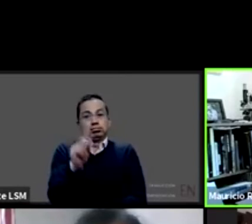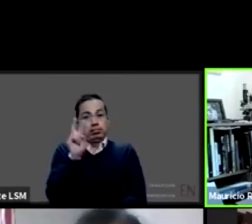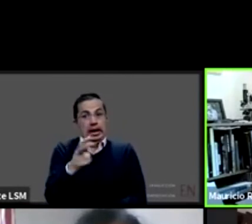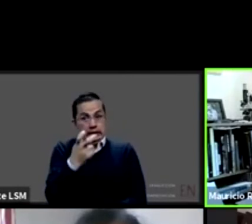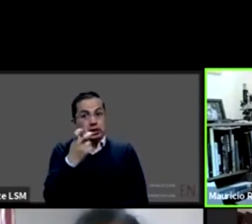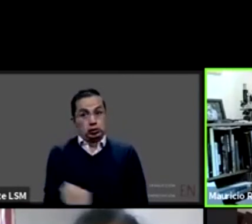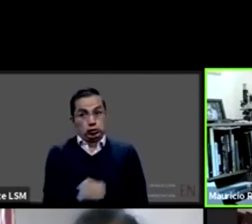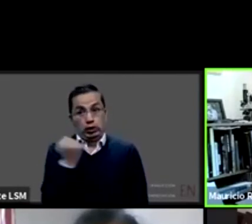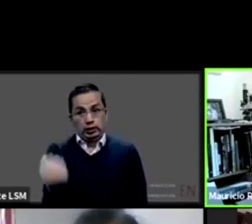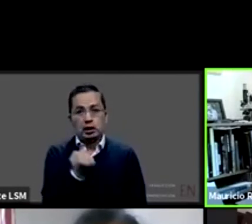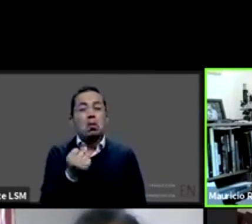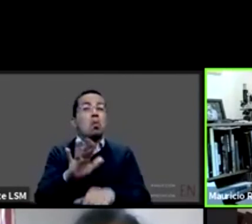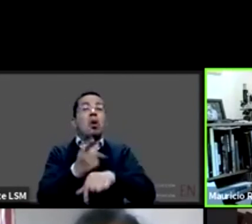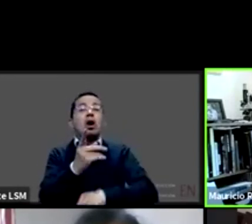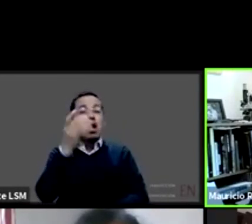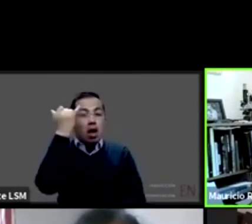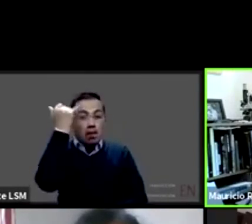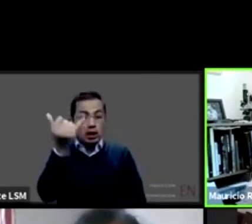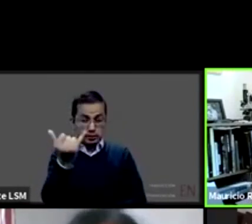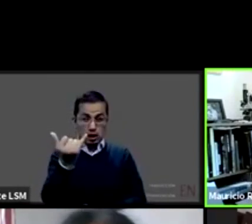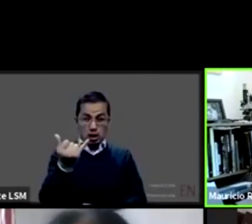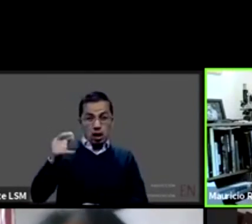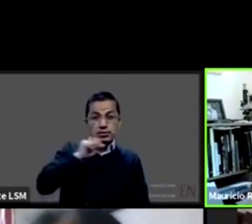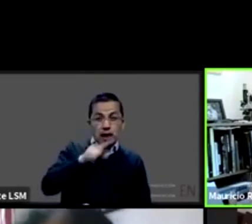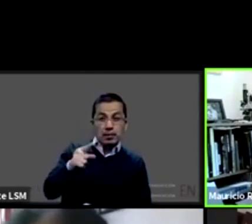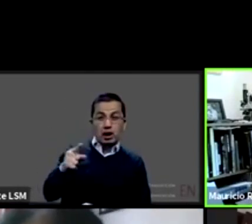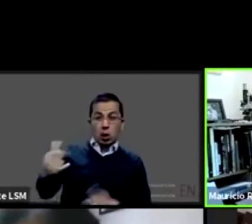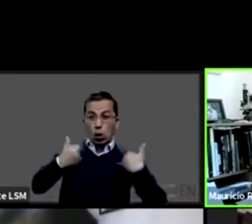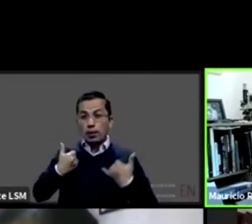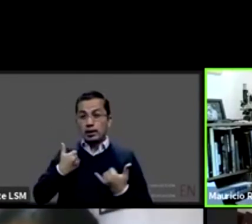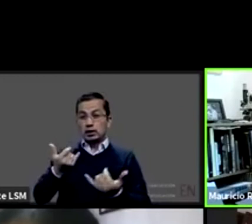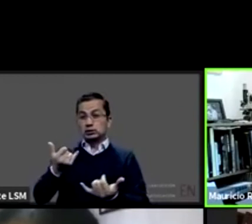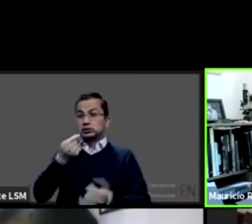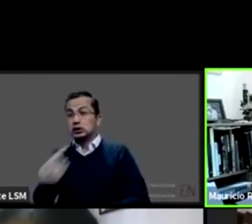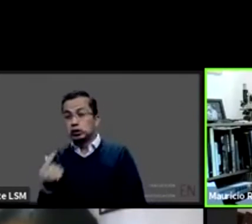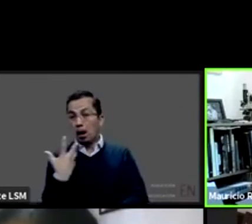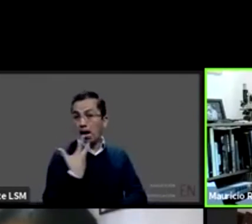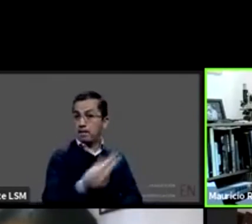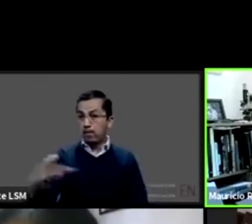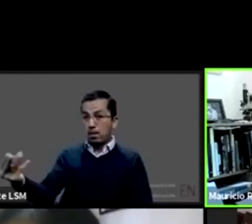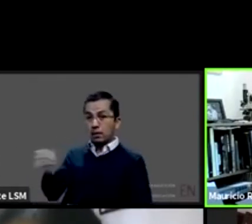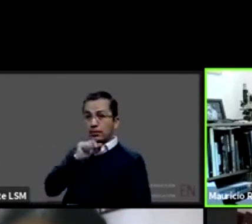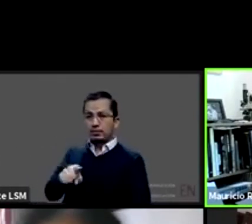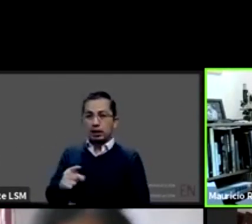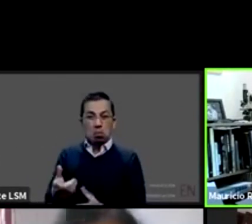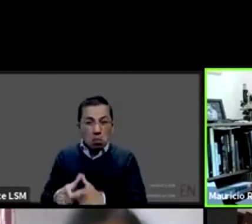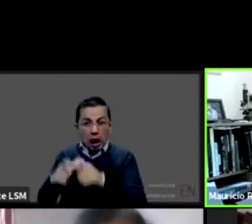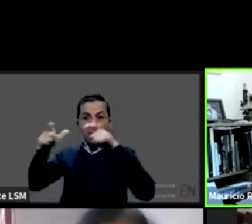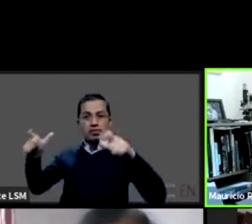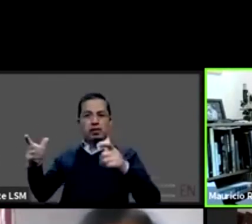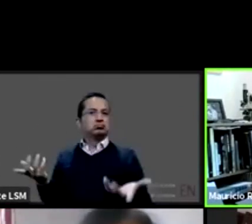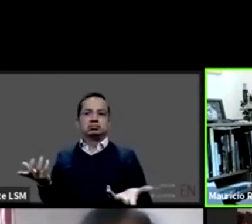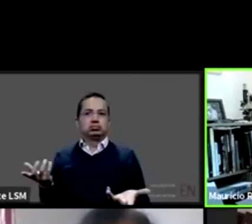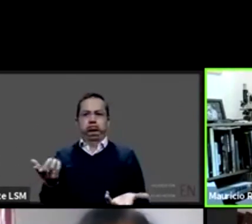hospitales lo que se reconvirtió mucho más es para adultos afortunadamente ¿no? porque hay menos